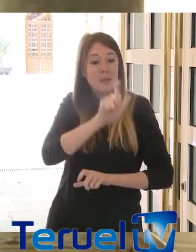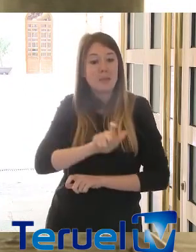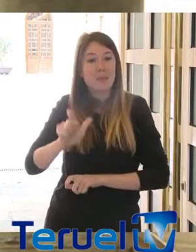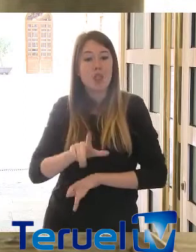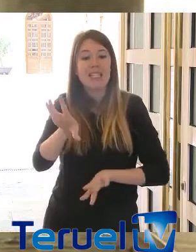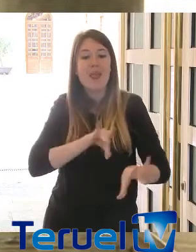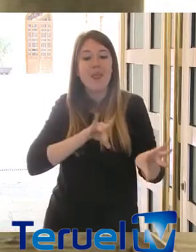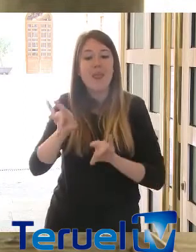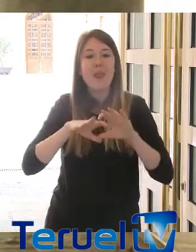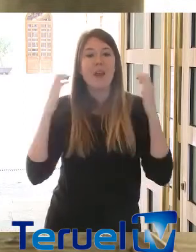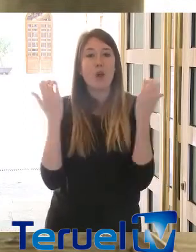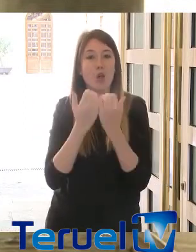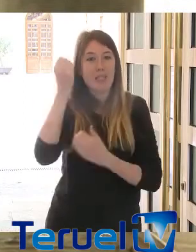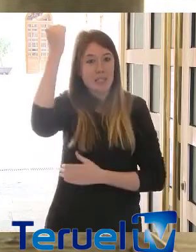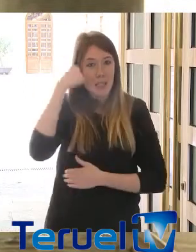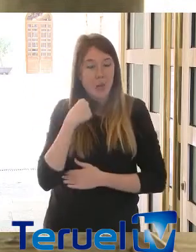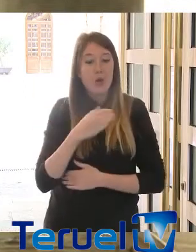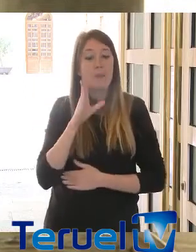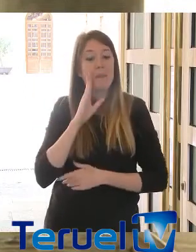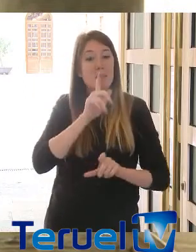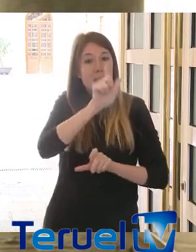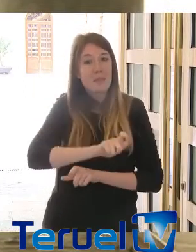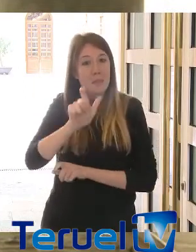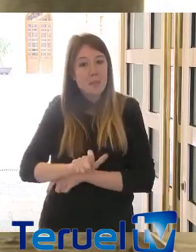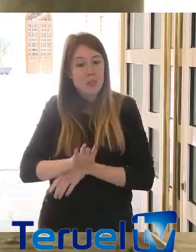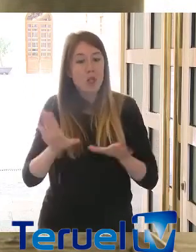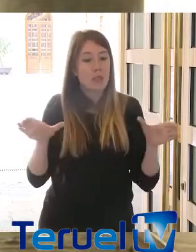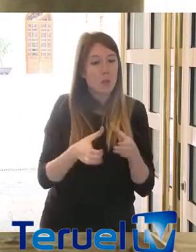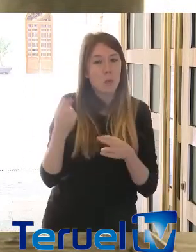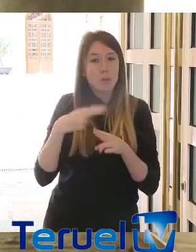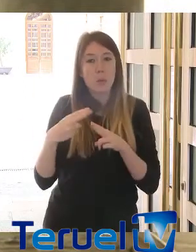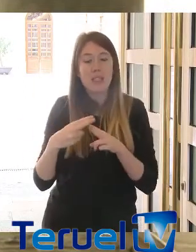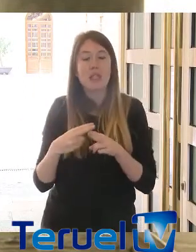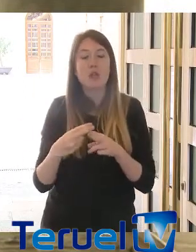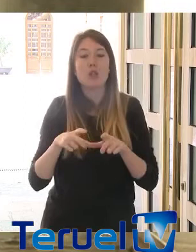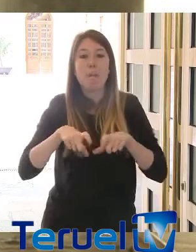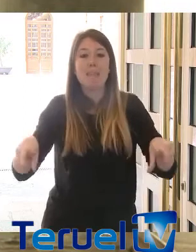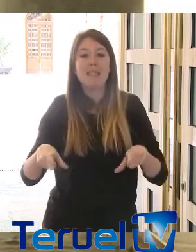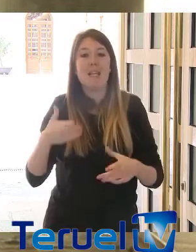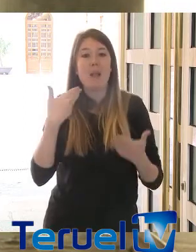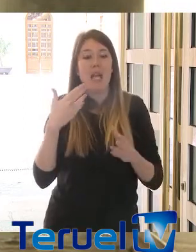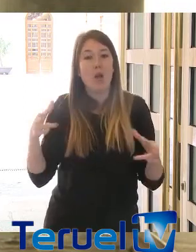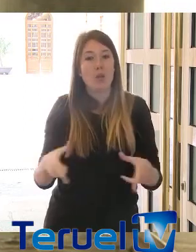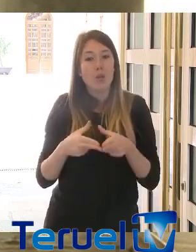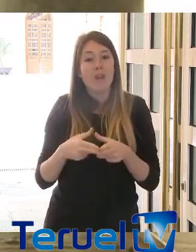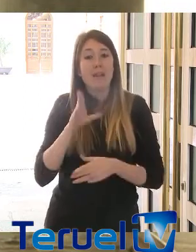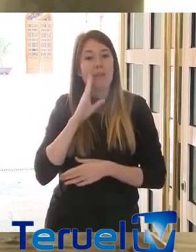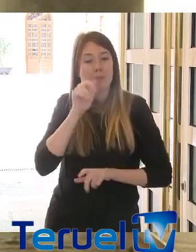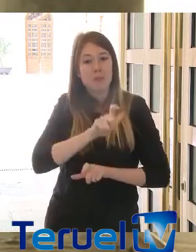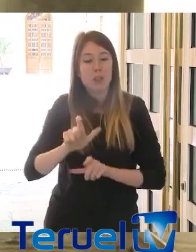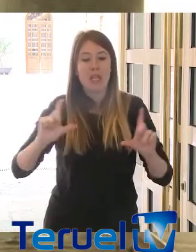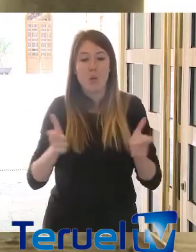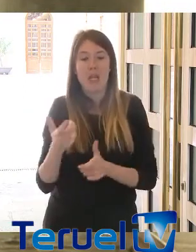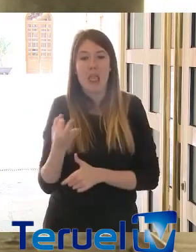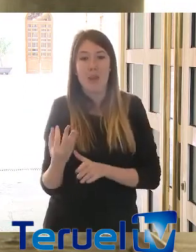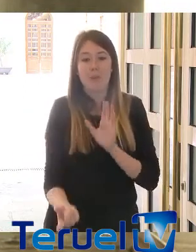las Cortes de Aragón, estos son los actores que van a tomar decisiones en la Mesa del Diálogo Social, y estos son los actores que se tienen que reunir. Gracias.